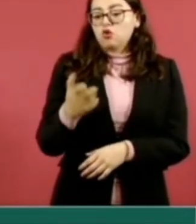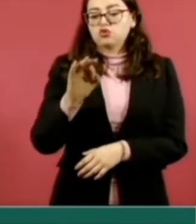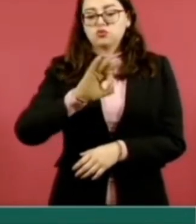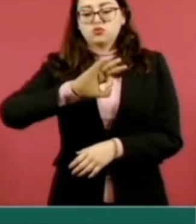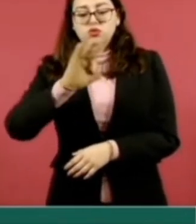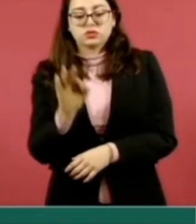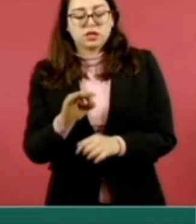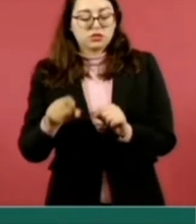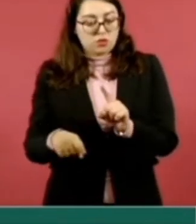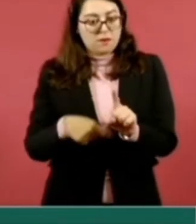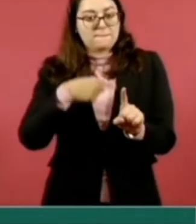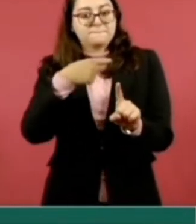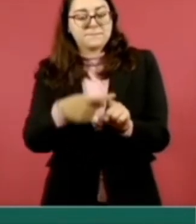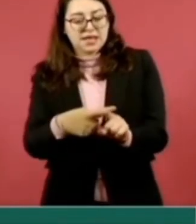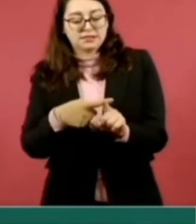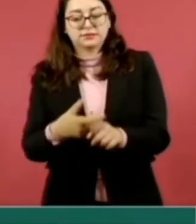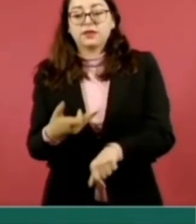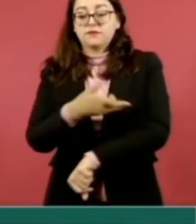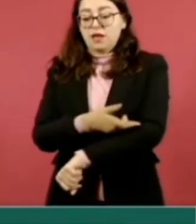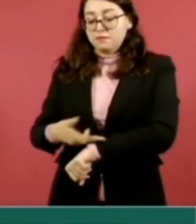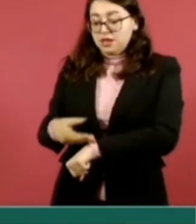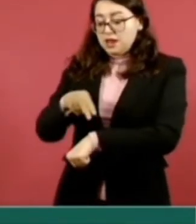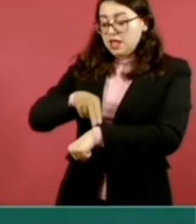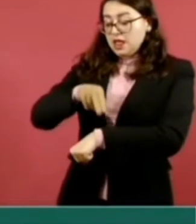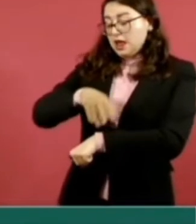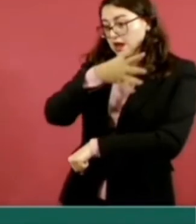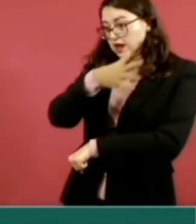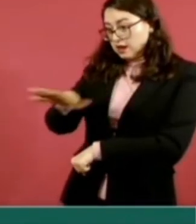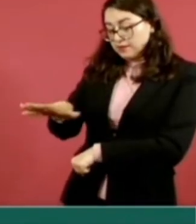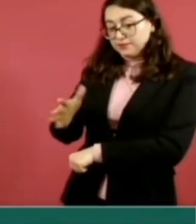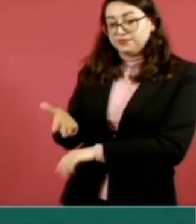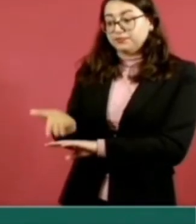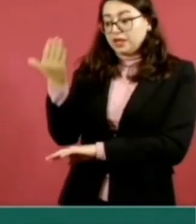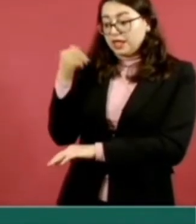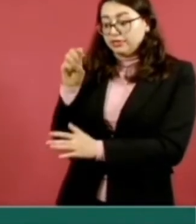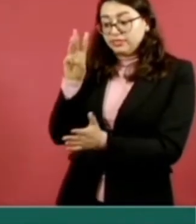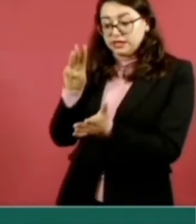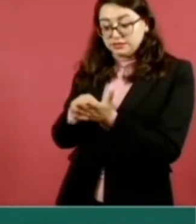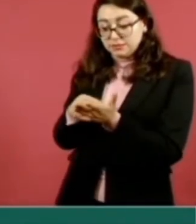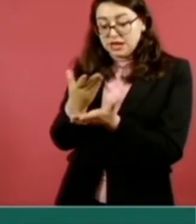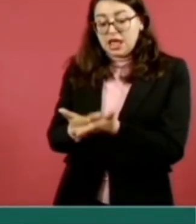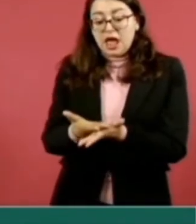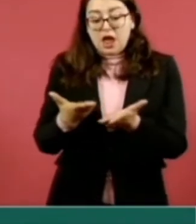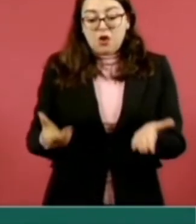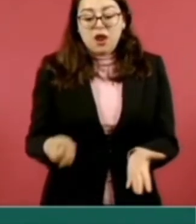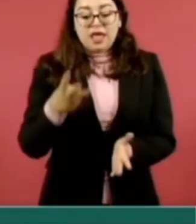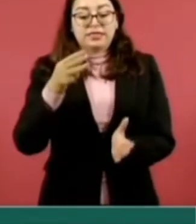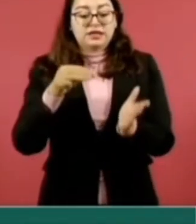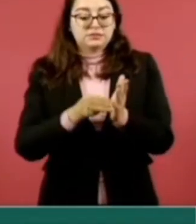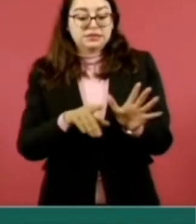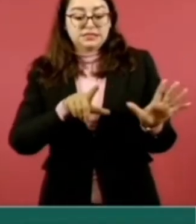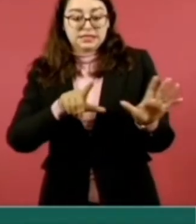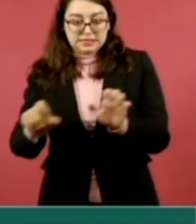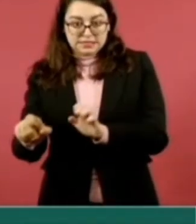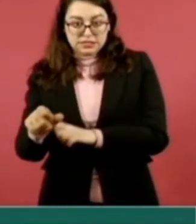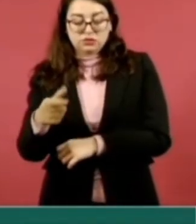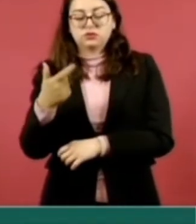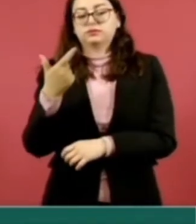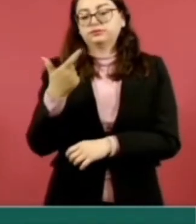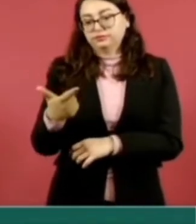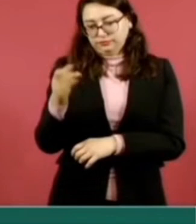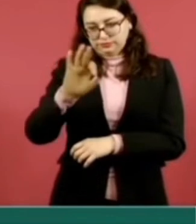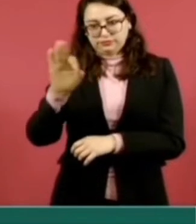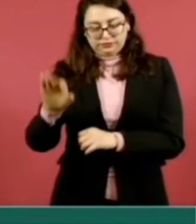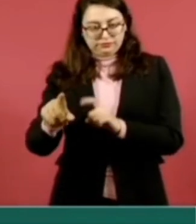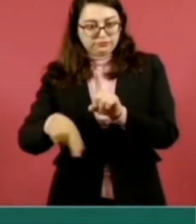38 por ciento, la consulta de medicina familiar pasó de 3 mil 58 a 3 mil 722, un incremento del 7 por ciento. Y también